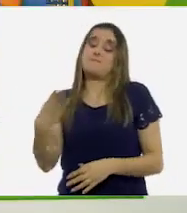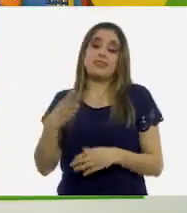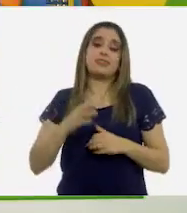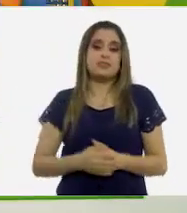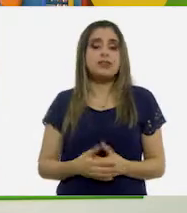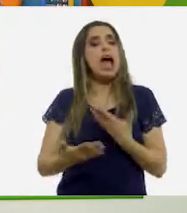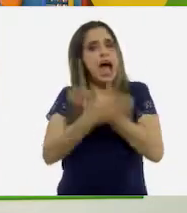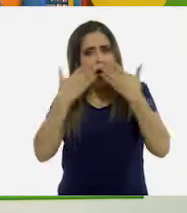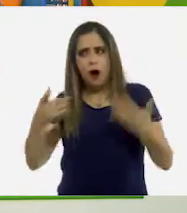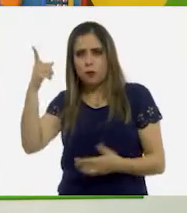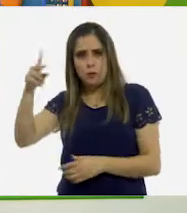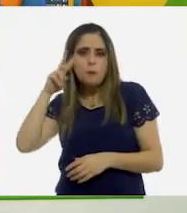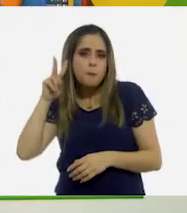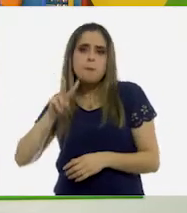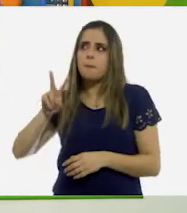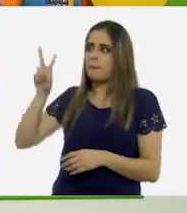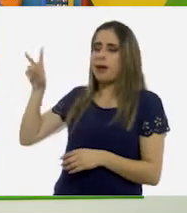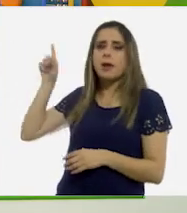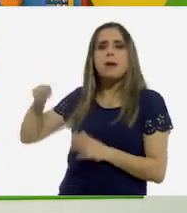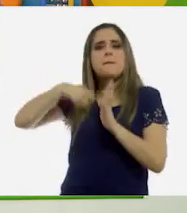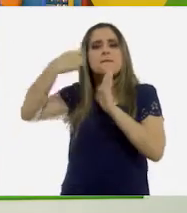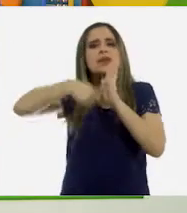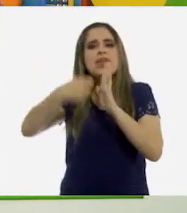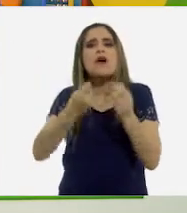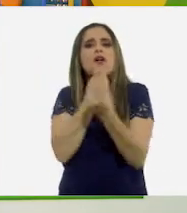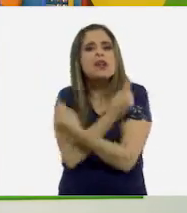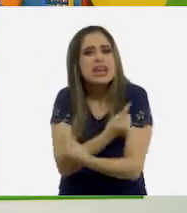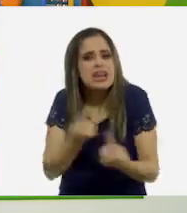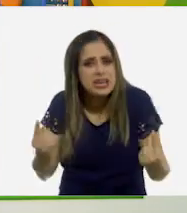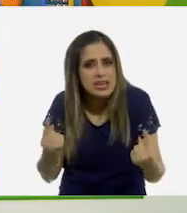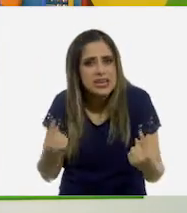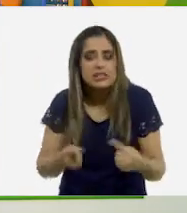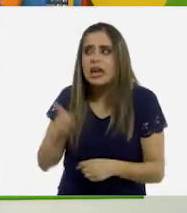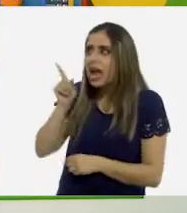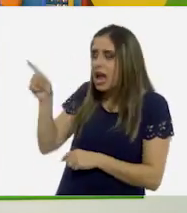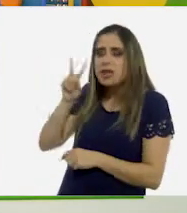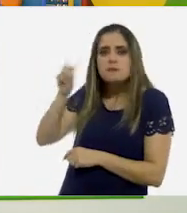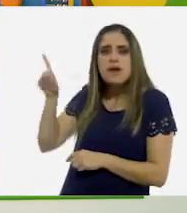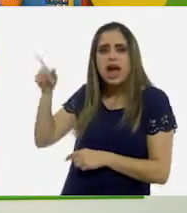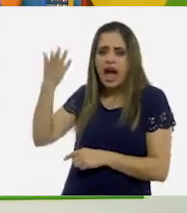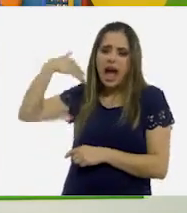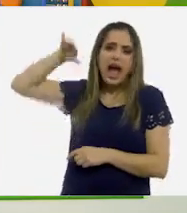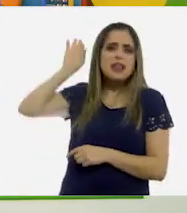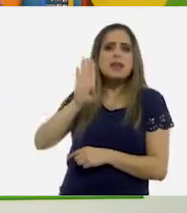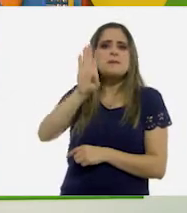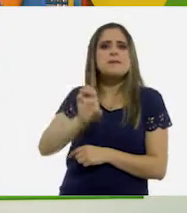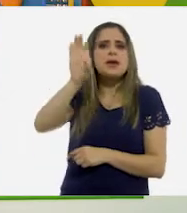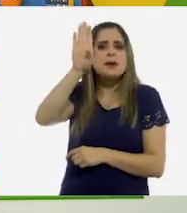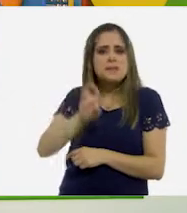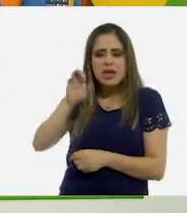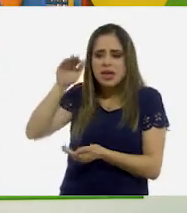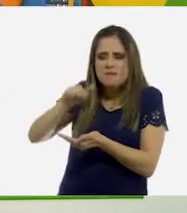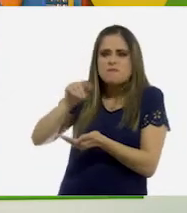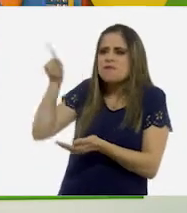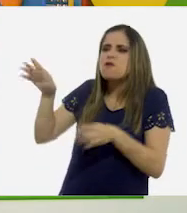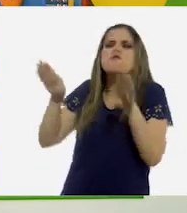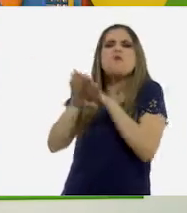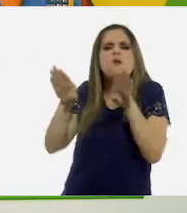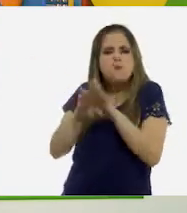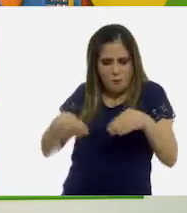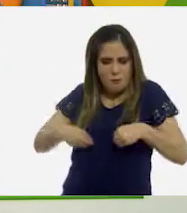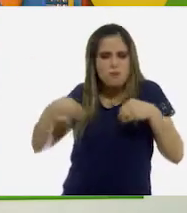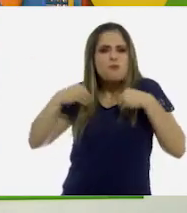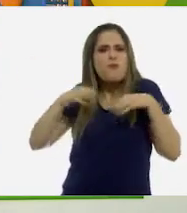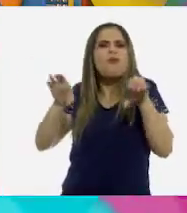a observar los videos de niñas y niños que nos cuentan cómo eran cuando eran bebés. ¡Ay! ¡Qué interesante, sí! ¡Vamos a